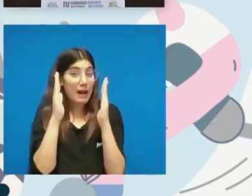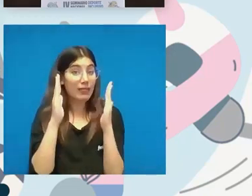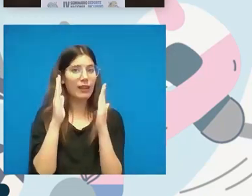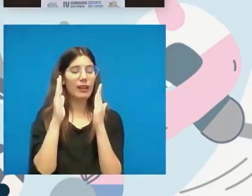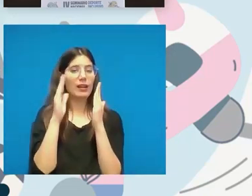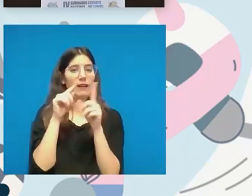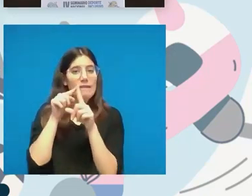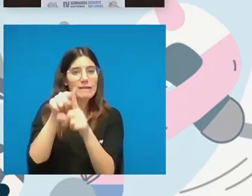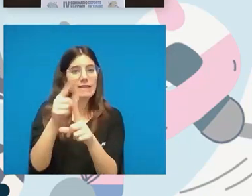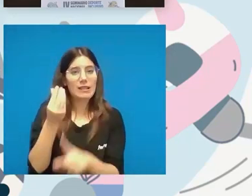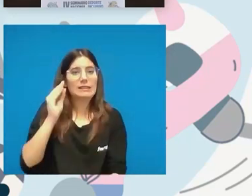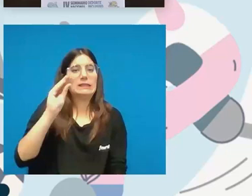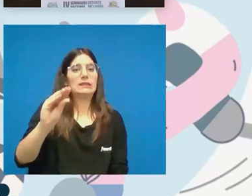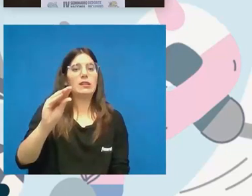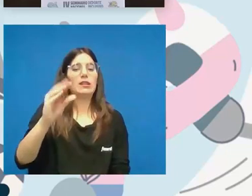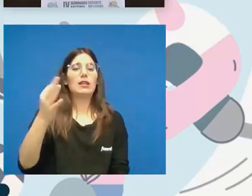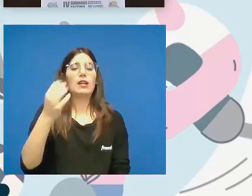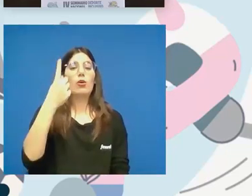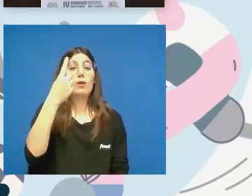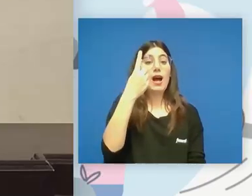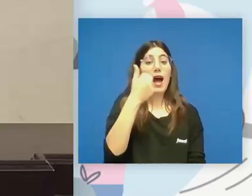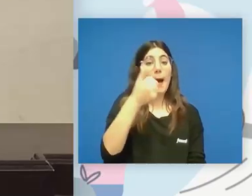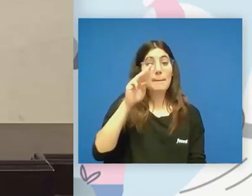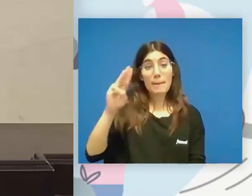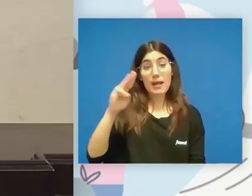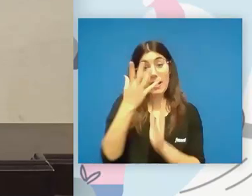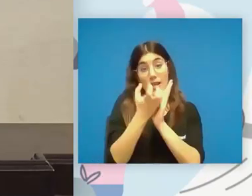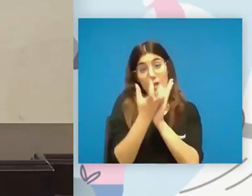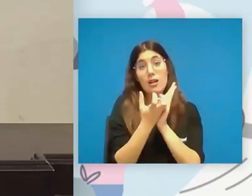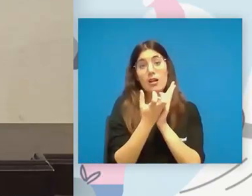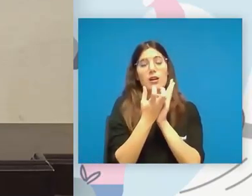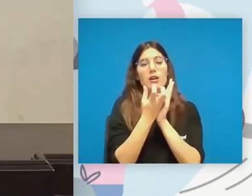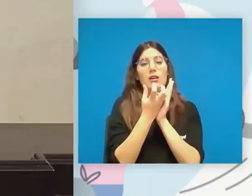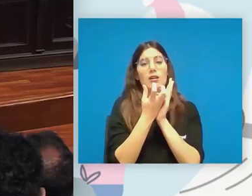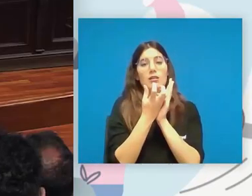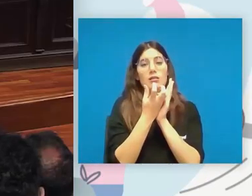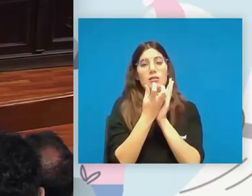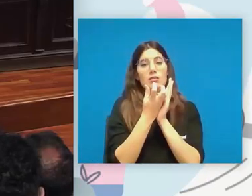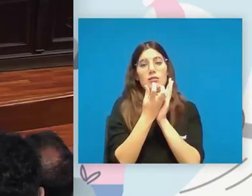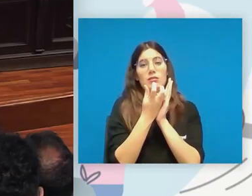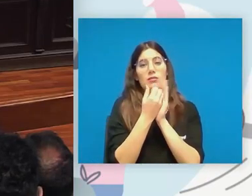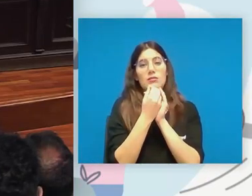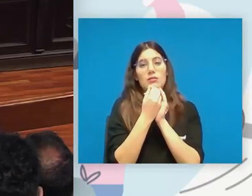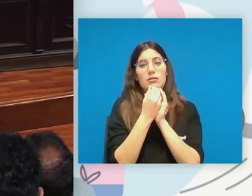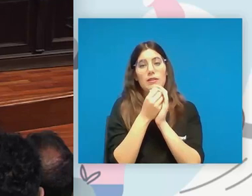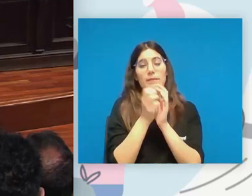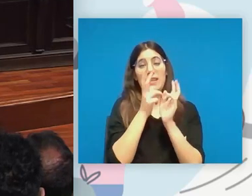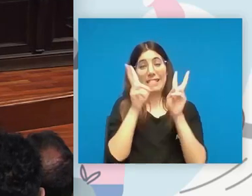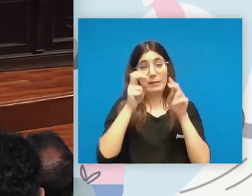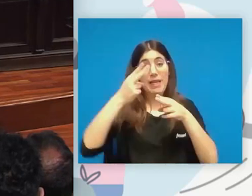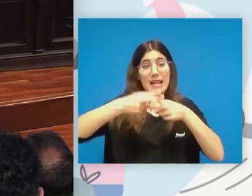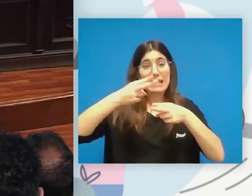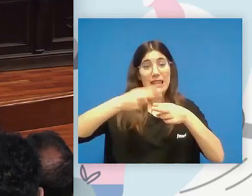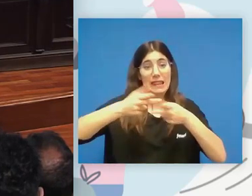una aplicación o las aplicaciones de licencias o